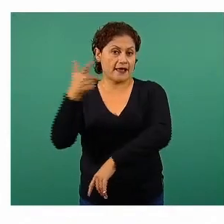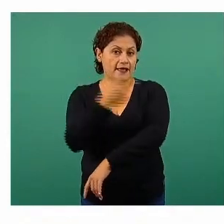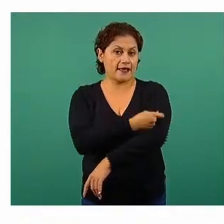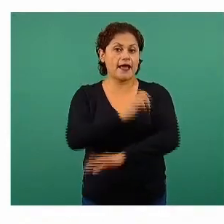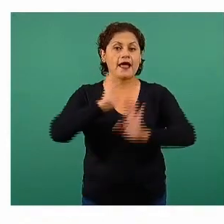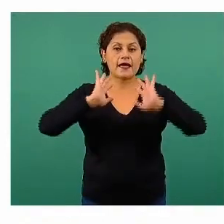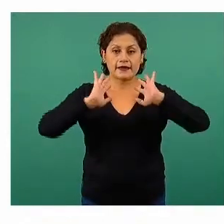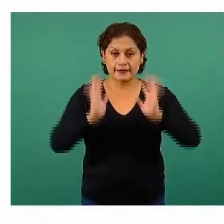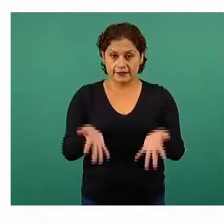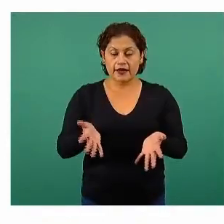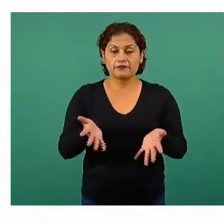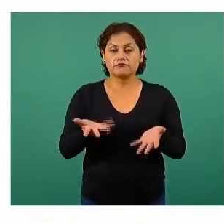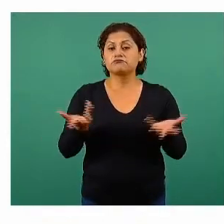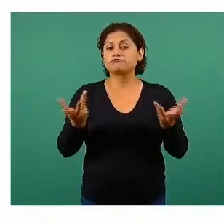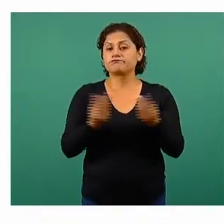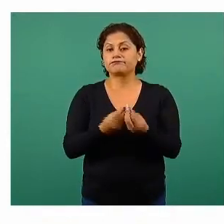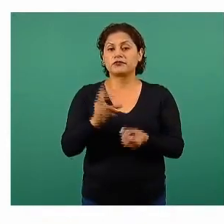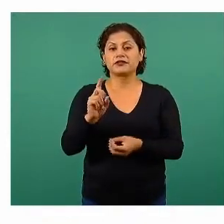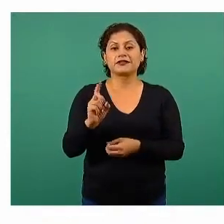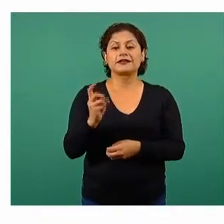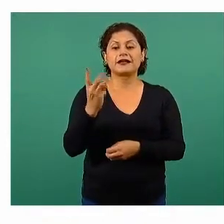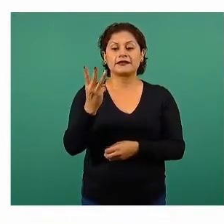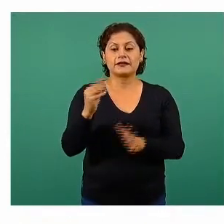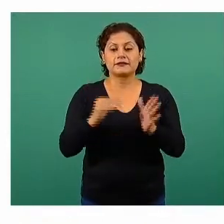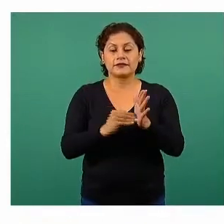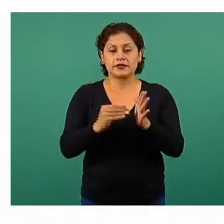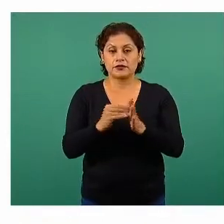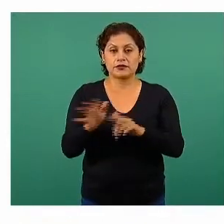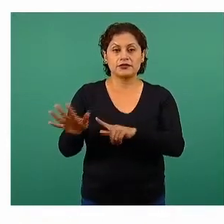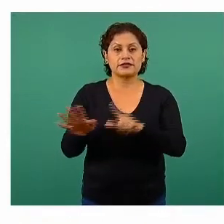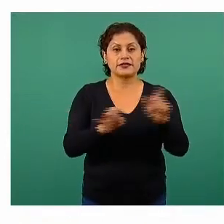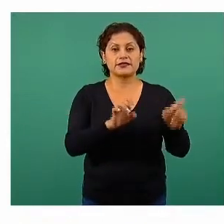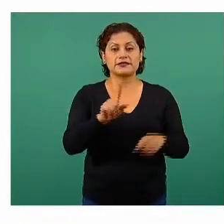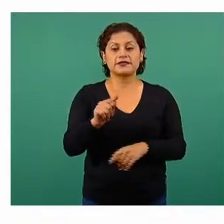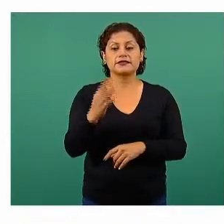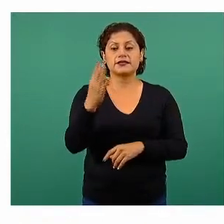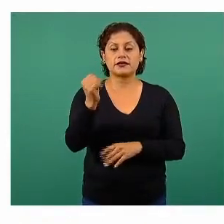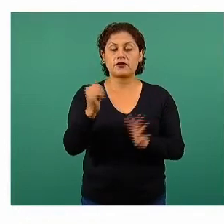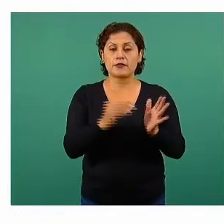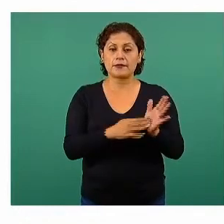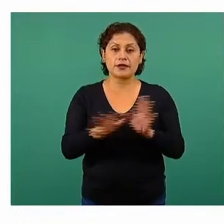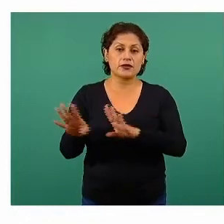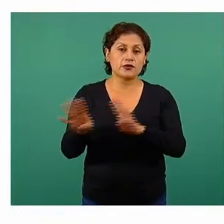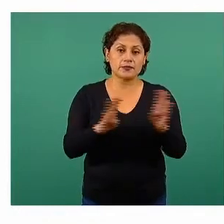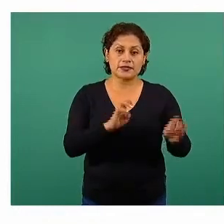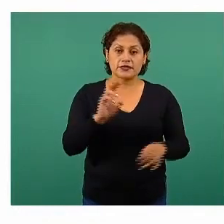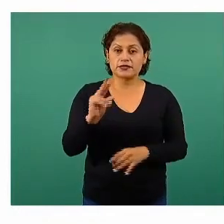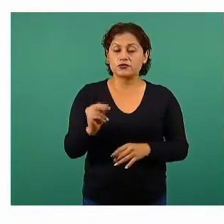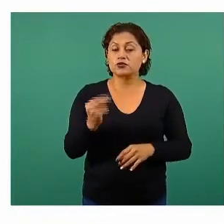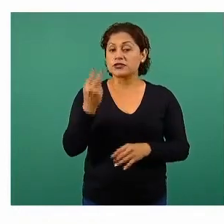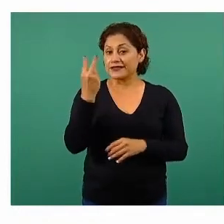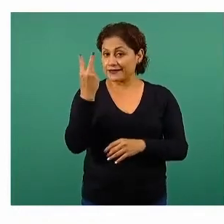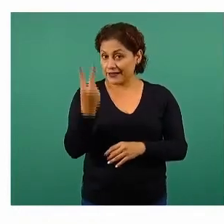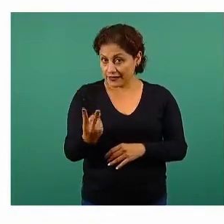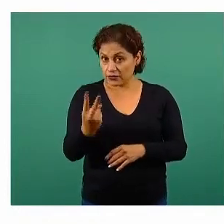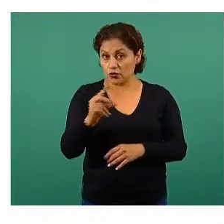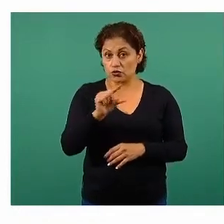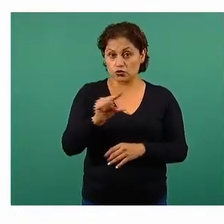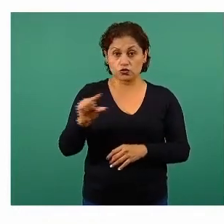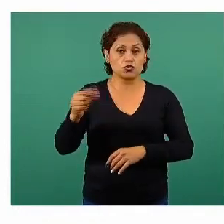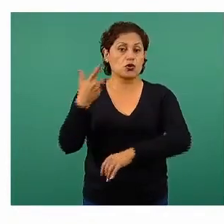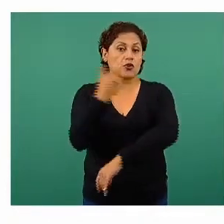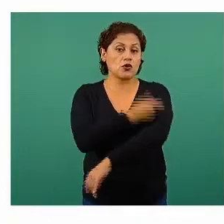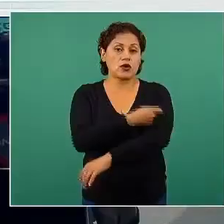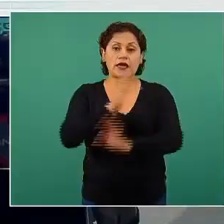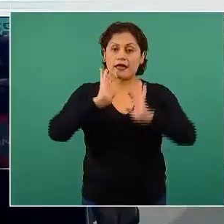serían 33 millones 779 mil 982 dosis que se reportan como